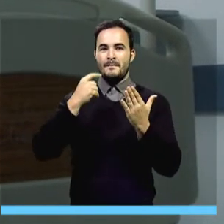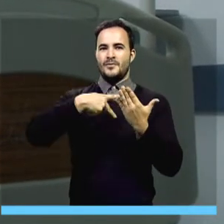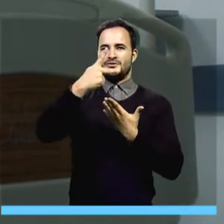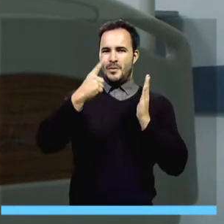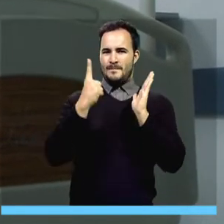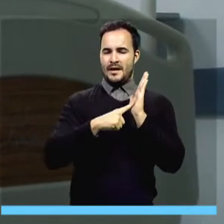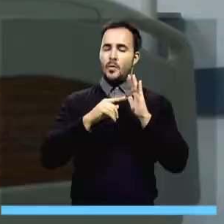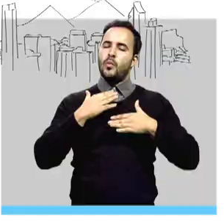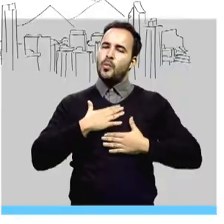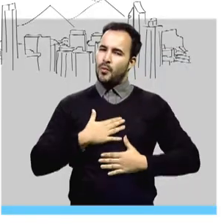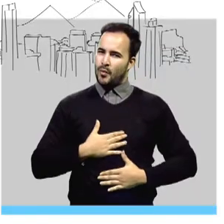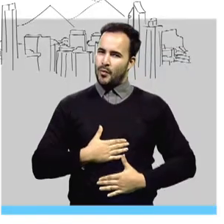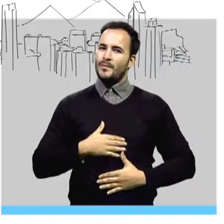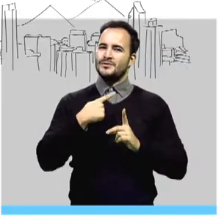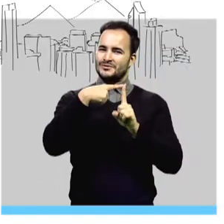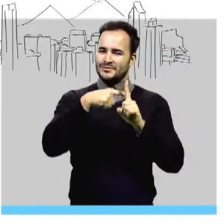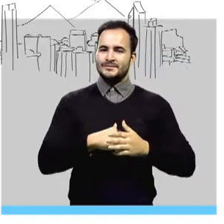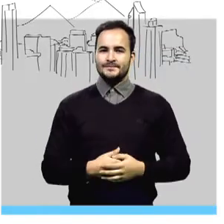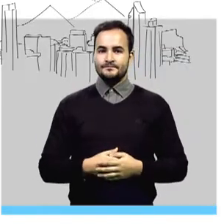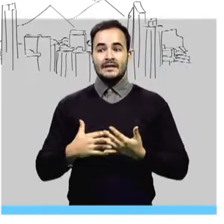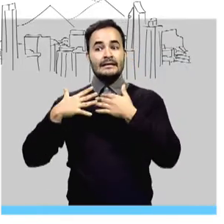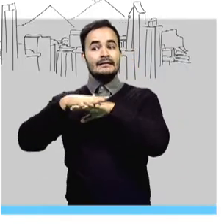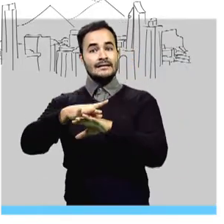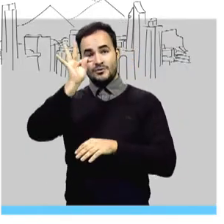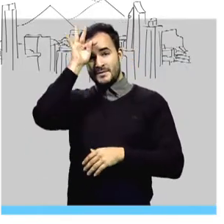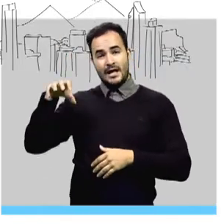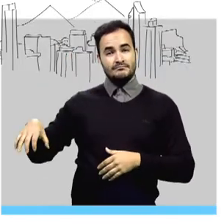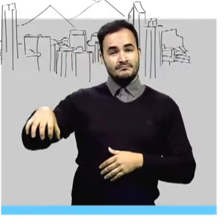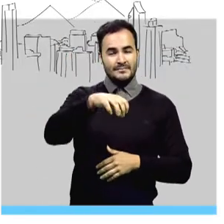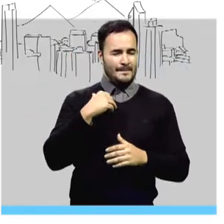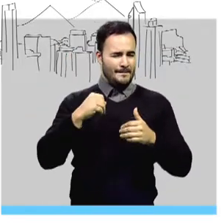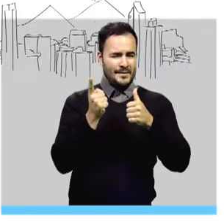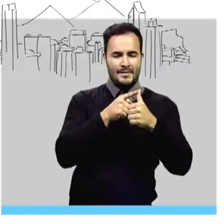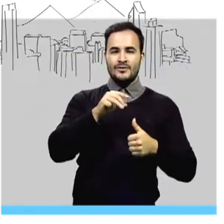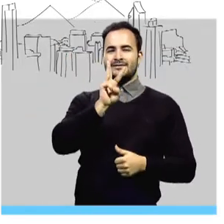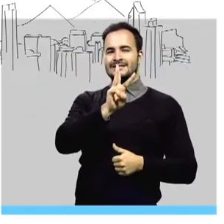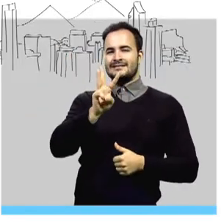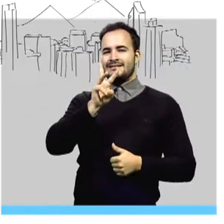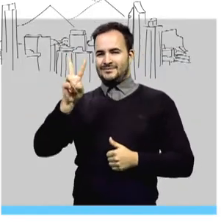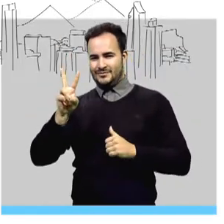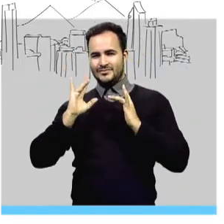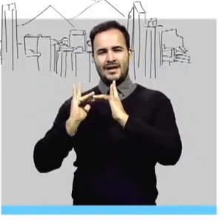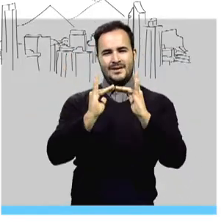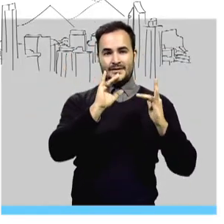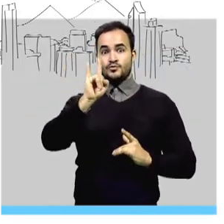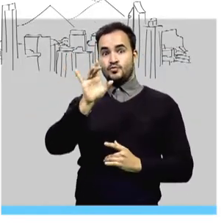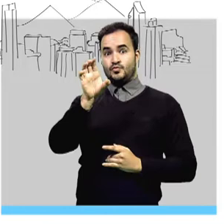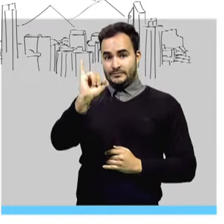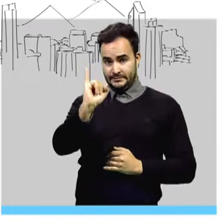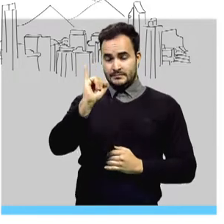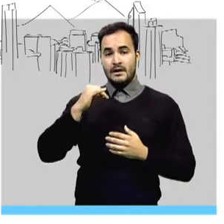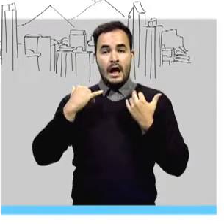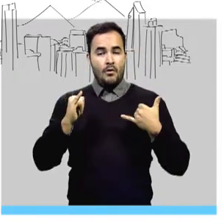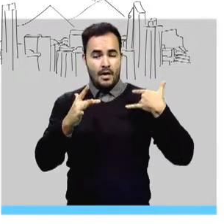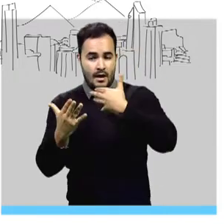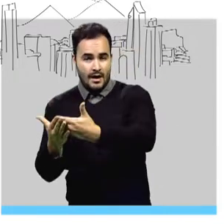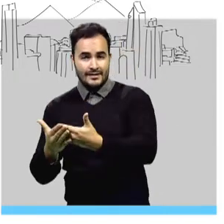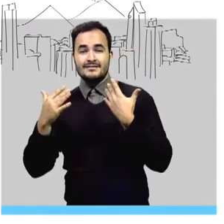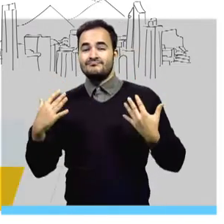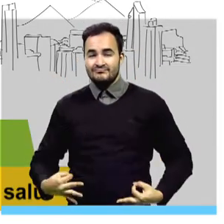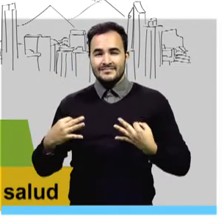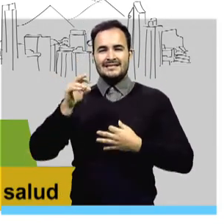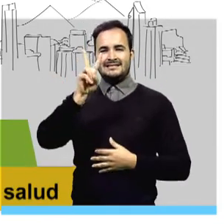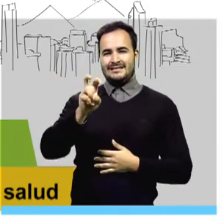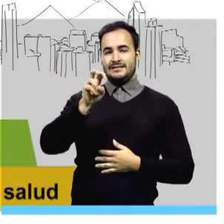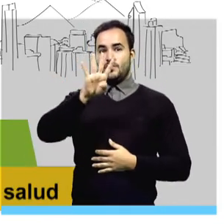da tranquilidad. La red hospitalaria de Medellín inició con 332 unidades de cuidados intensivos. Hoy contamos